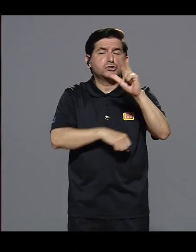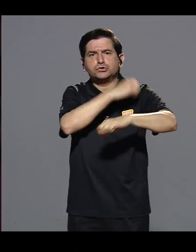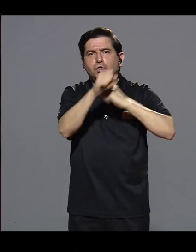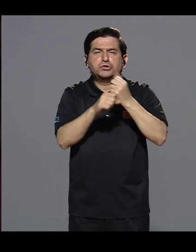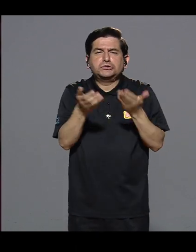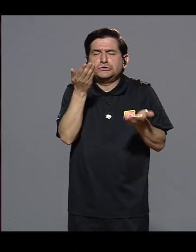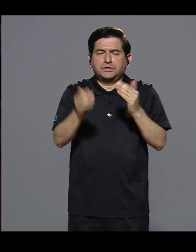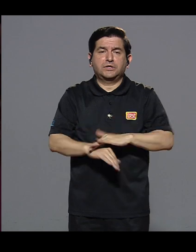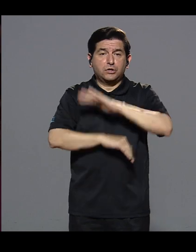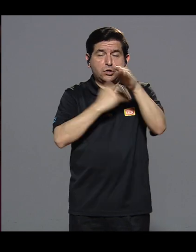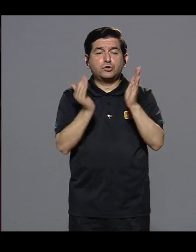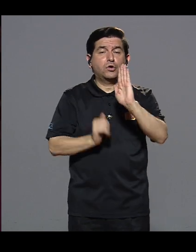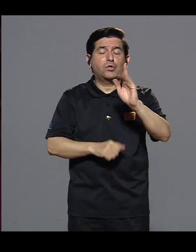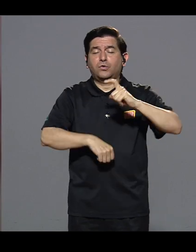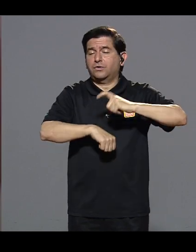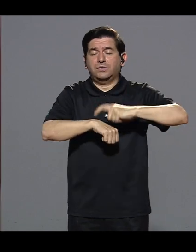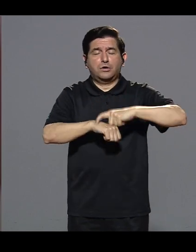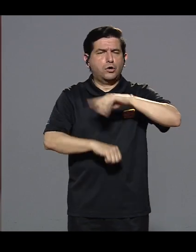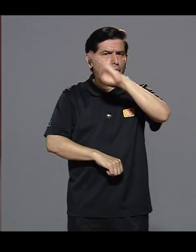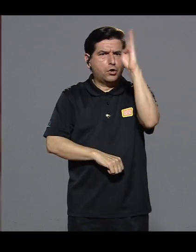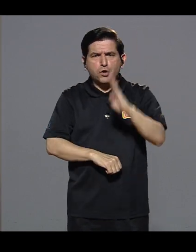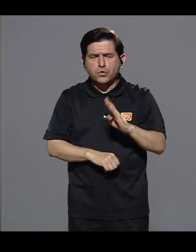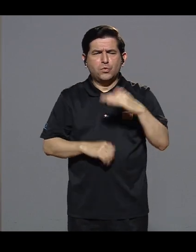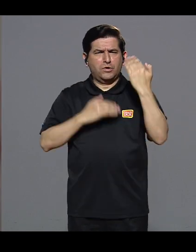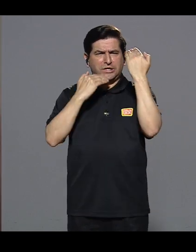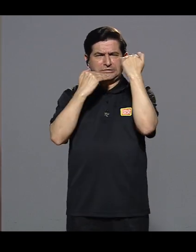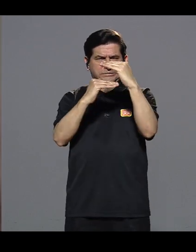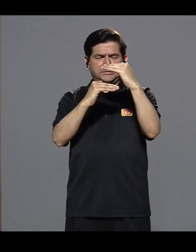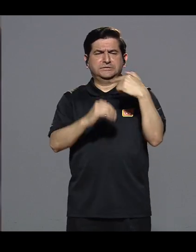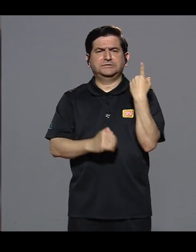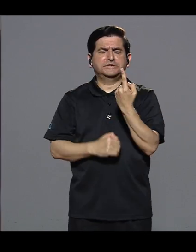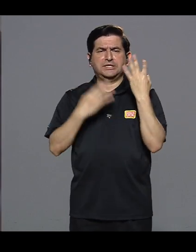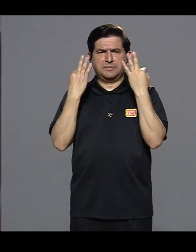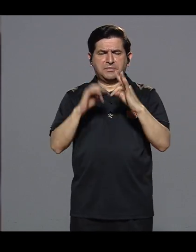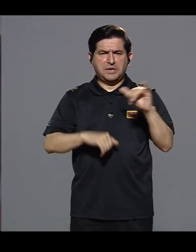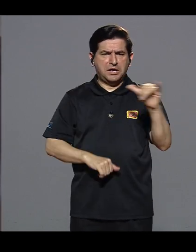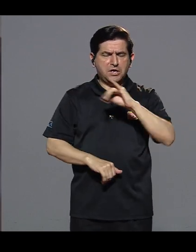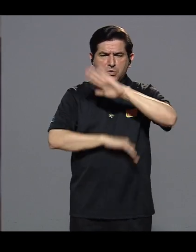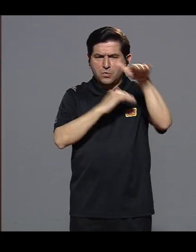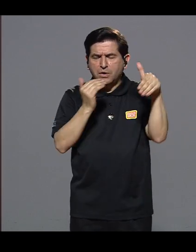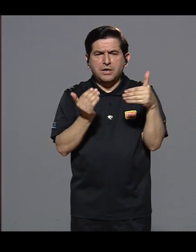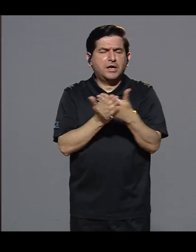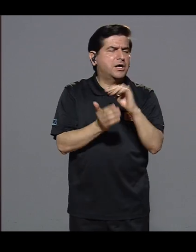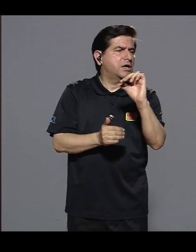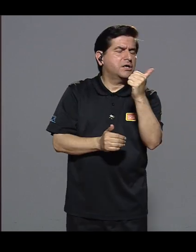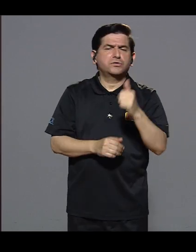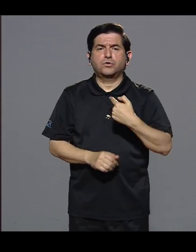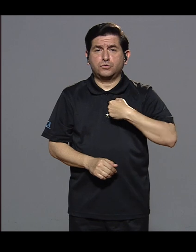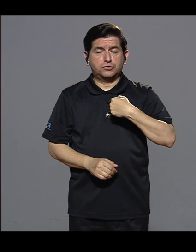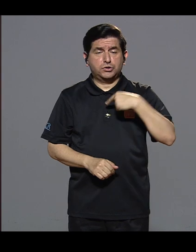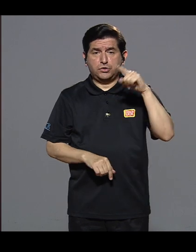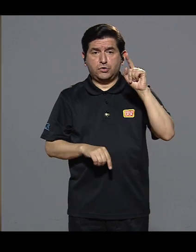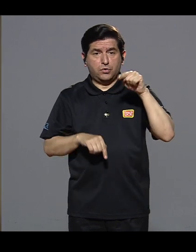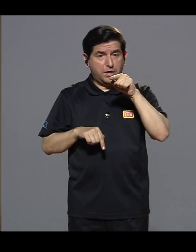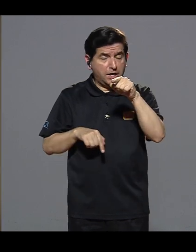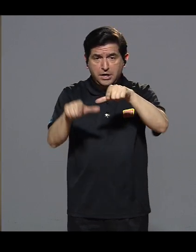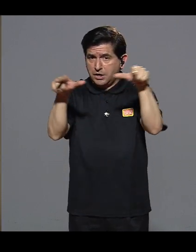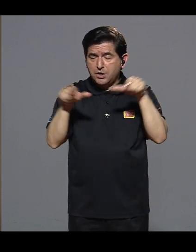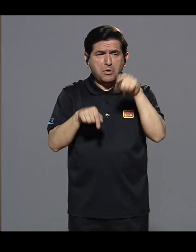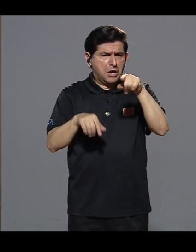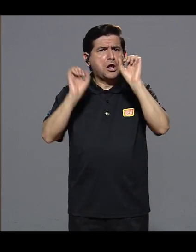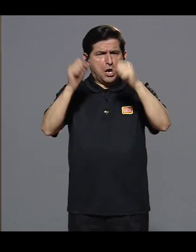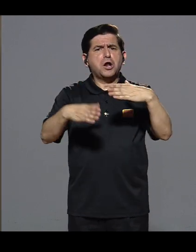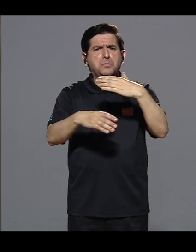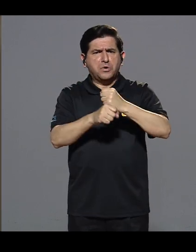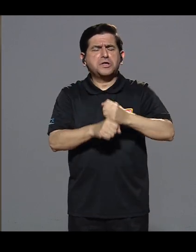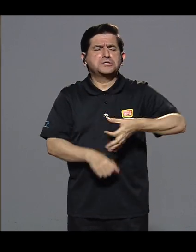estaba en la etapa de 2 años, 3 años, algo así. Entonces todo fue a su tiempo, tampoco nunca lo encasillé. Siempre lo traté, igual que los demás, que